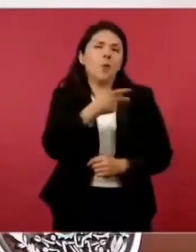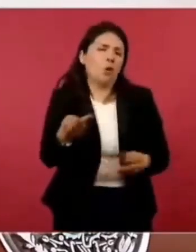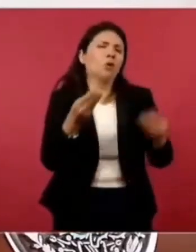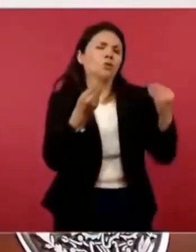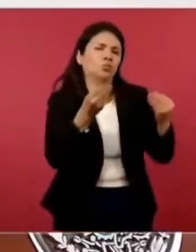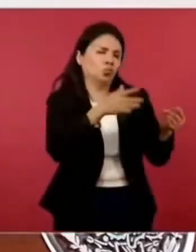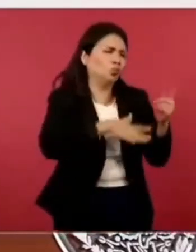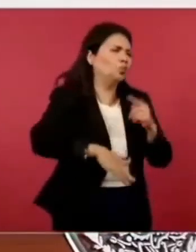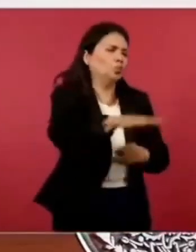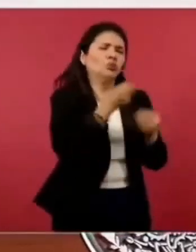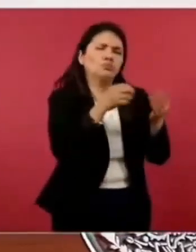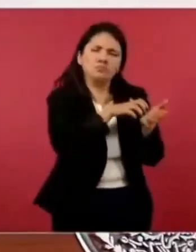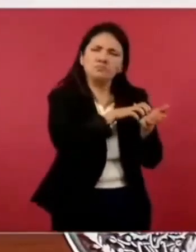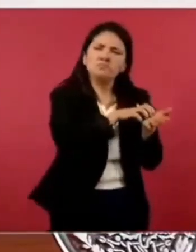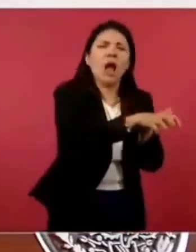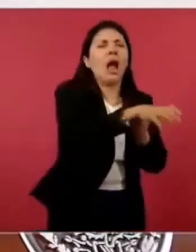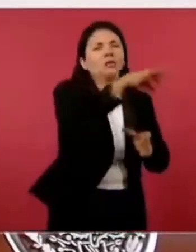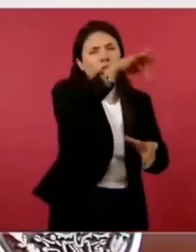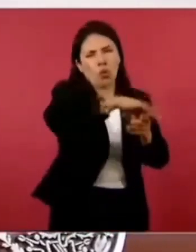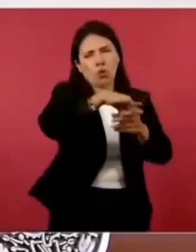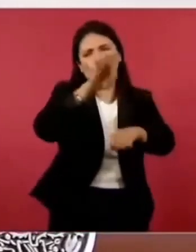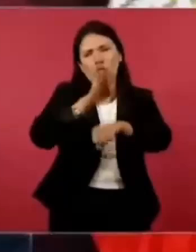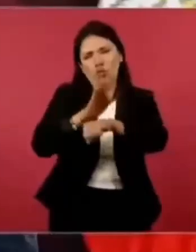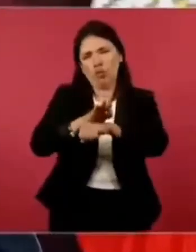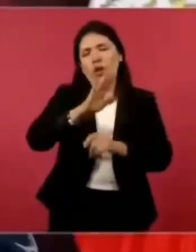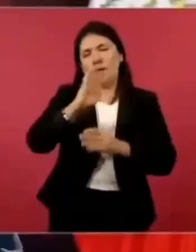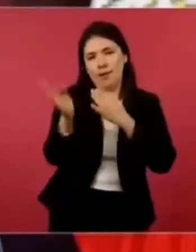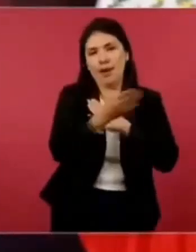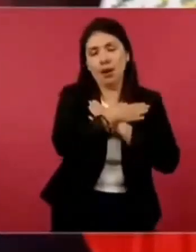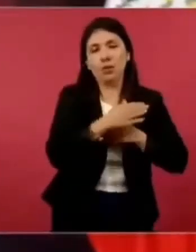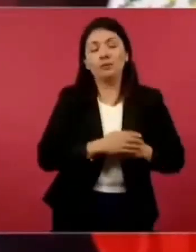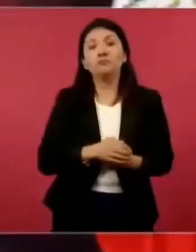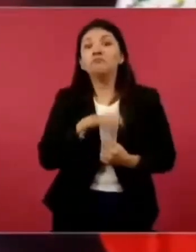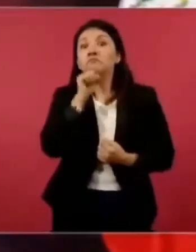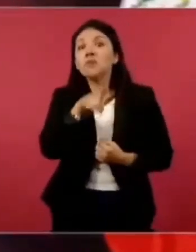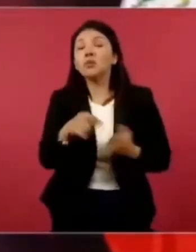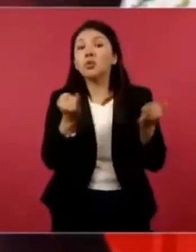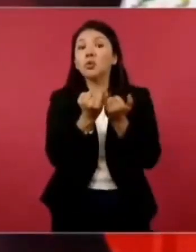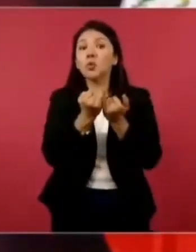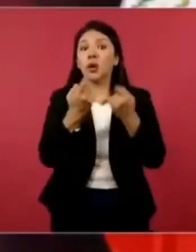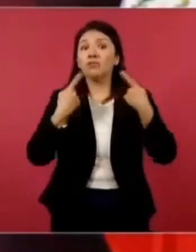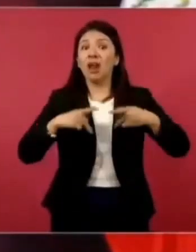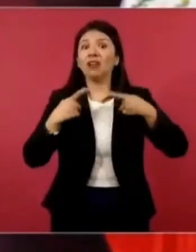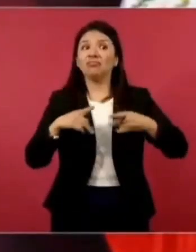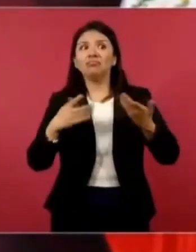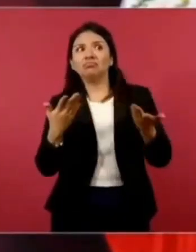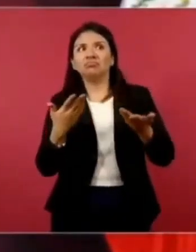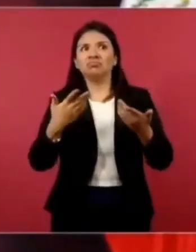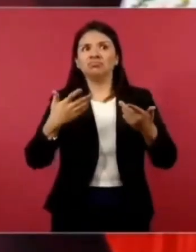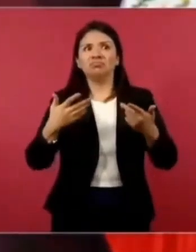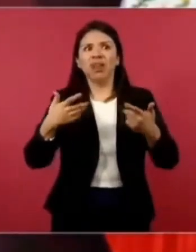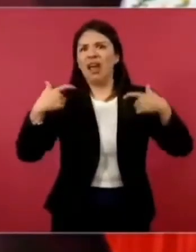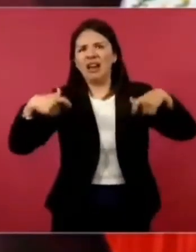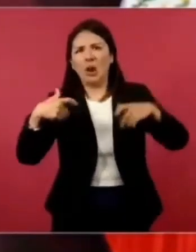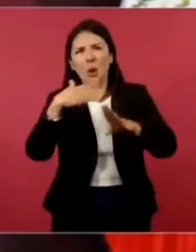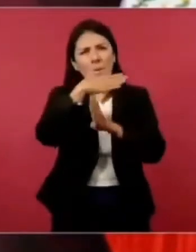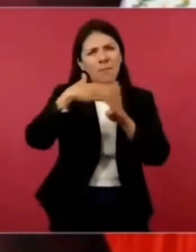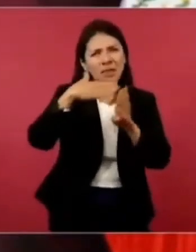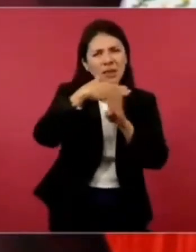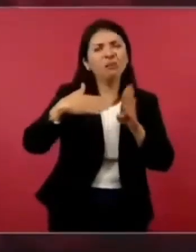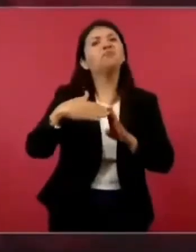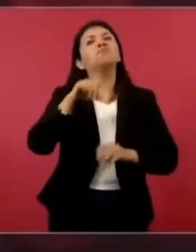la mayoría, pero también votaron las clases medias y votaron también